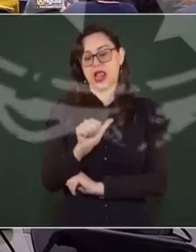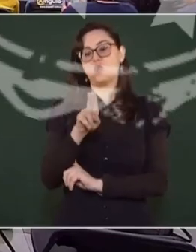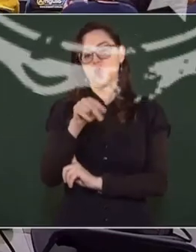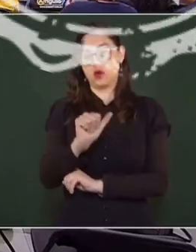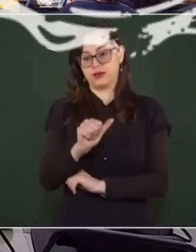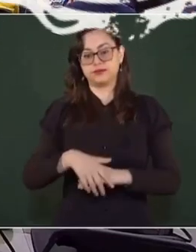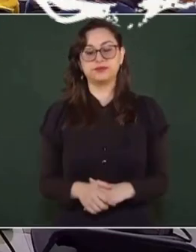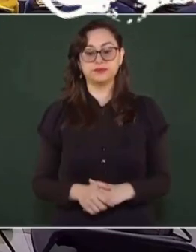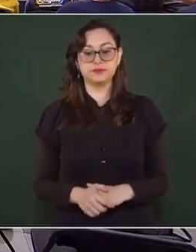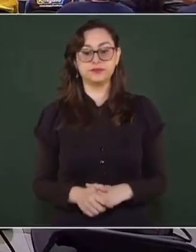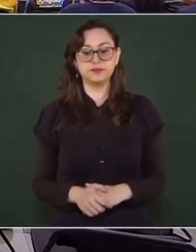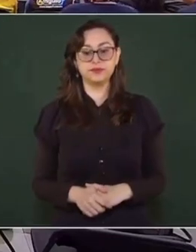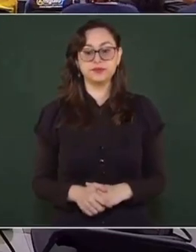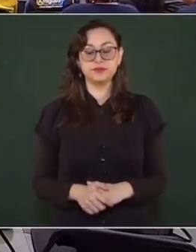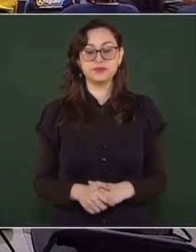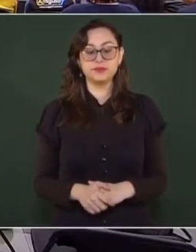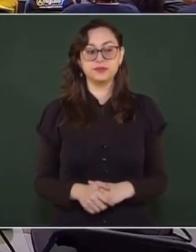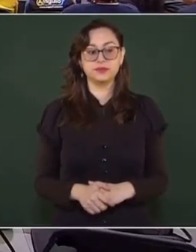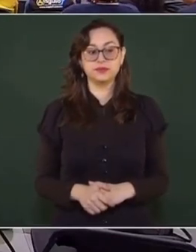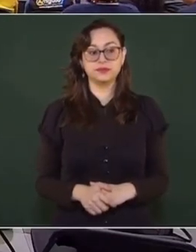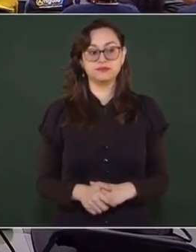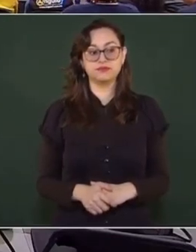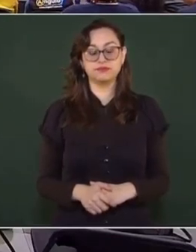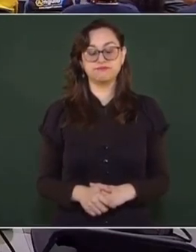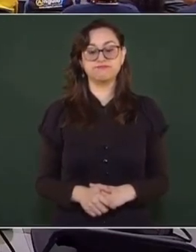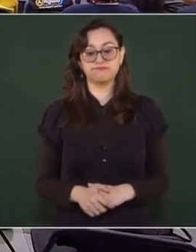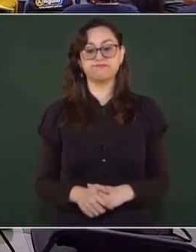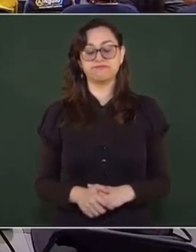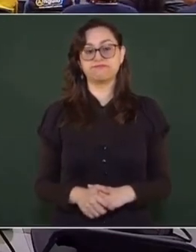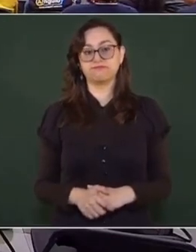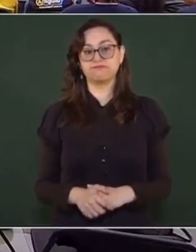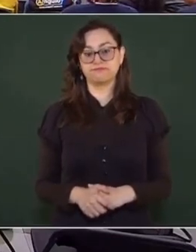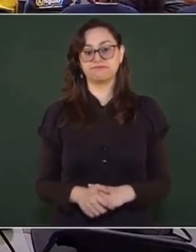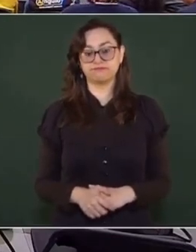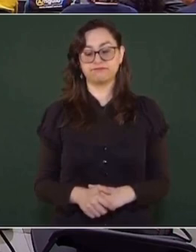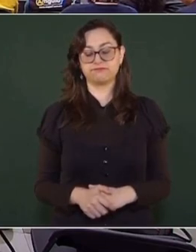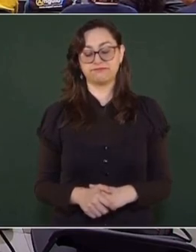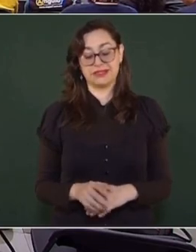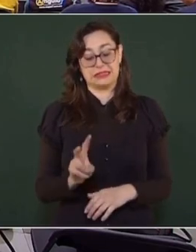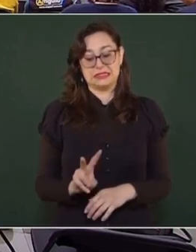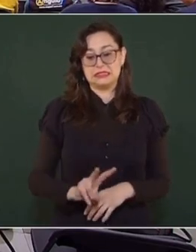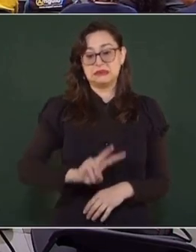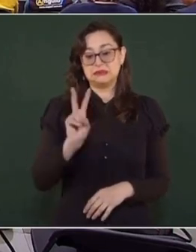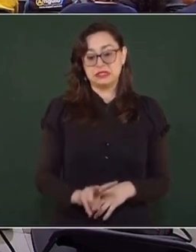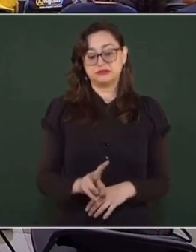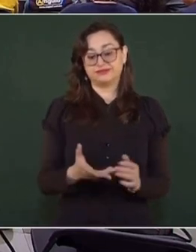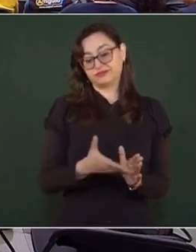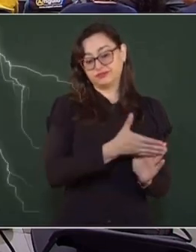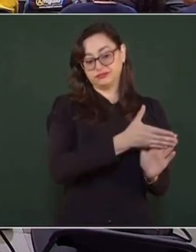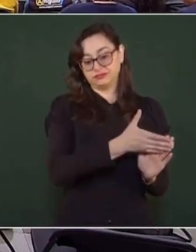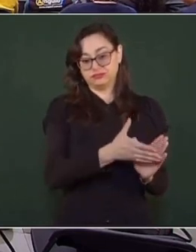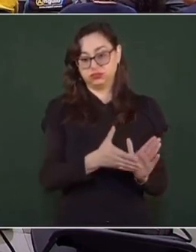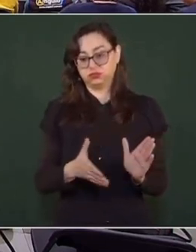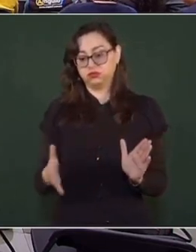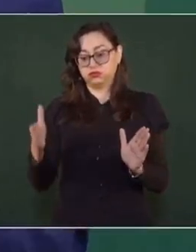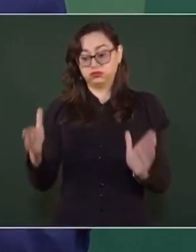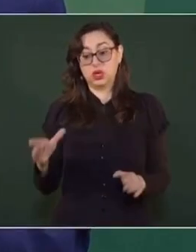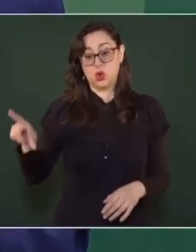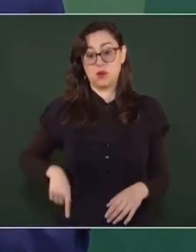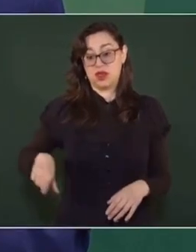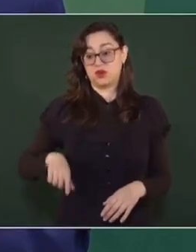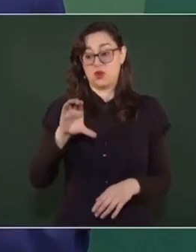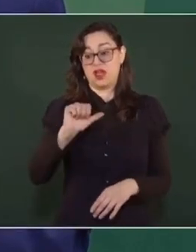Creo que sí hay elementos para sostener de que imperó durante el gobierno de Calderón